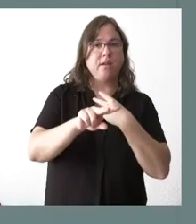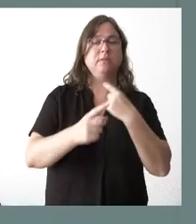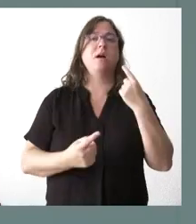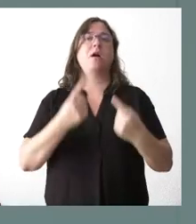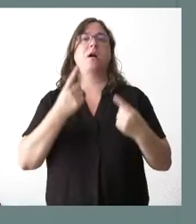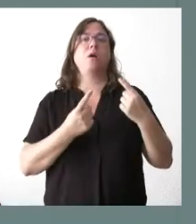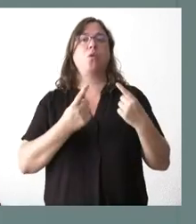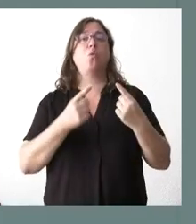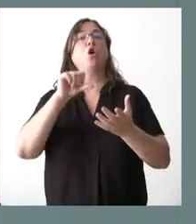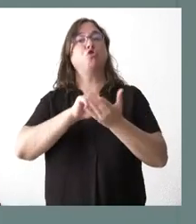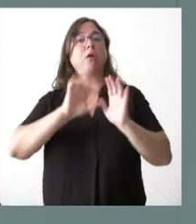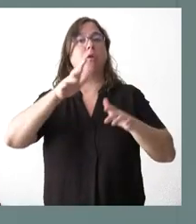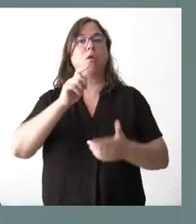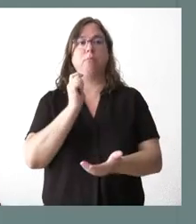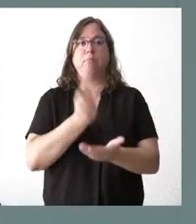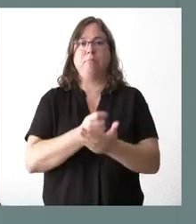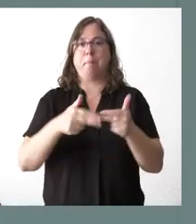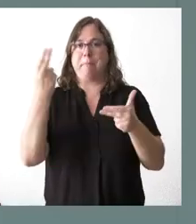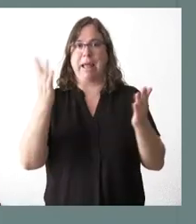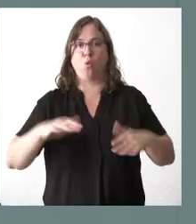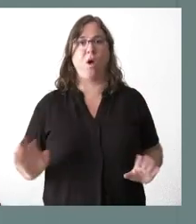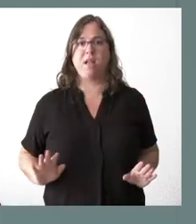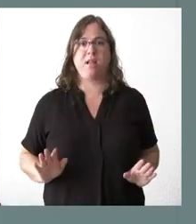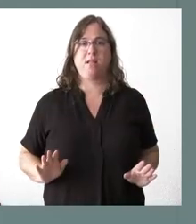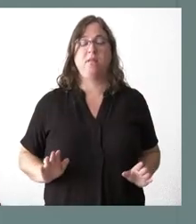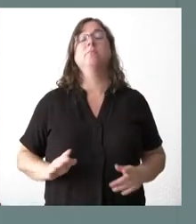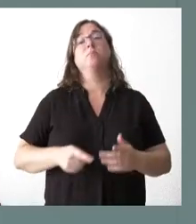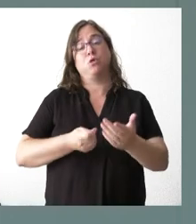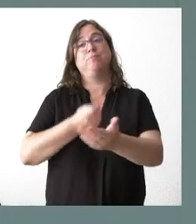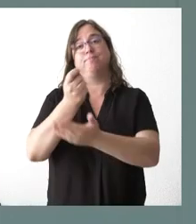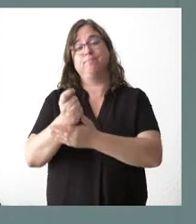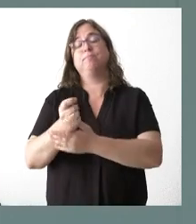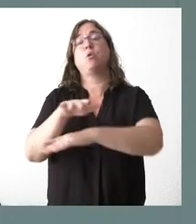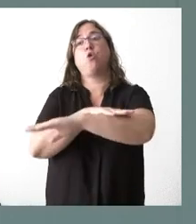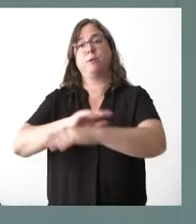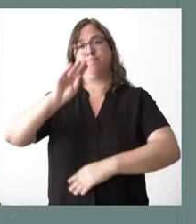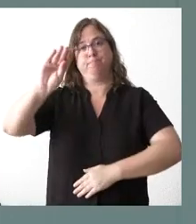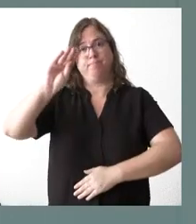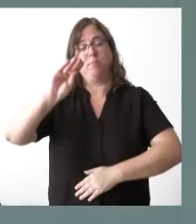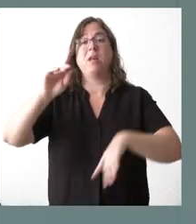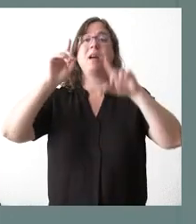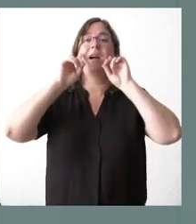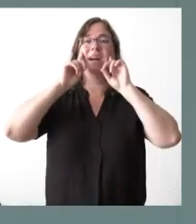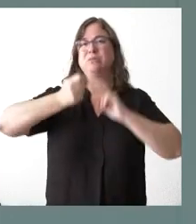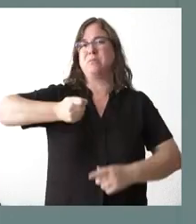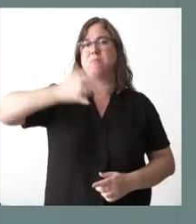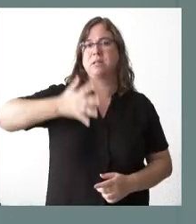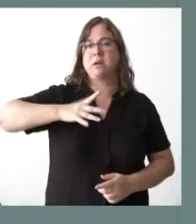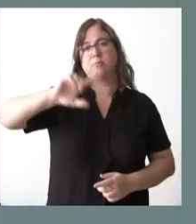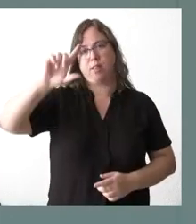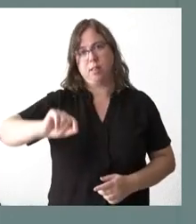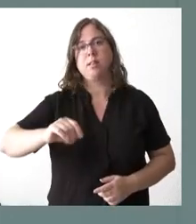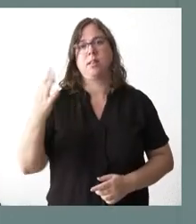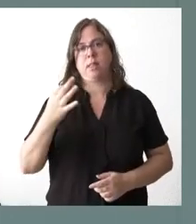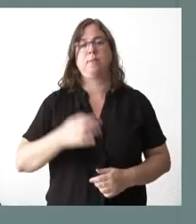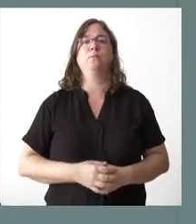por la provincia de León no cobramos peaje. Y, por tanto, sí insistiremos al Gobierno en esa dirección, especialmente en aquellos que sean más caros y de más necesidades desde